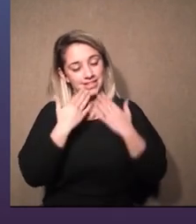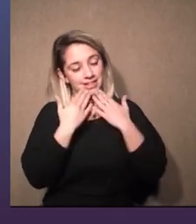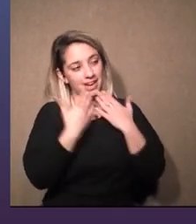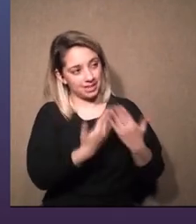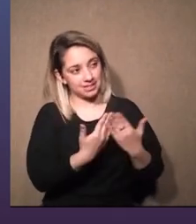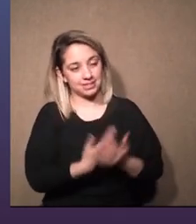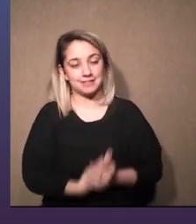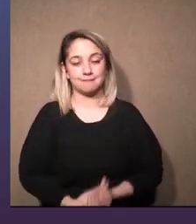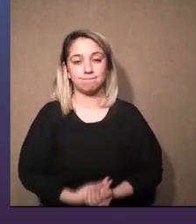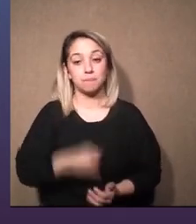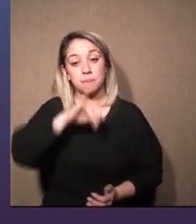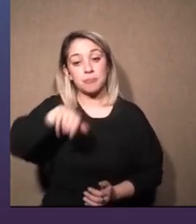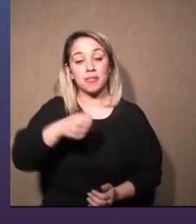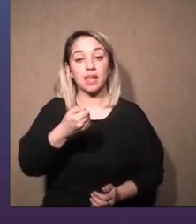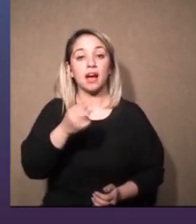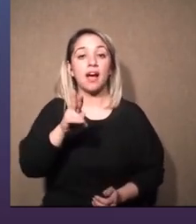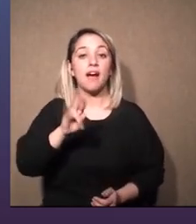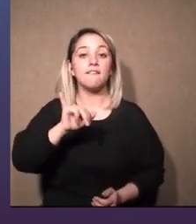Javier